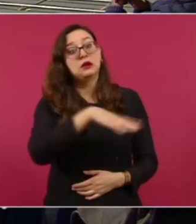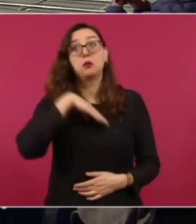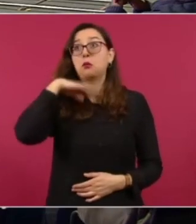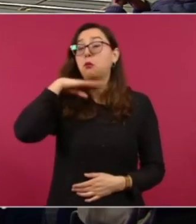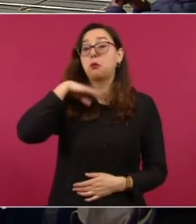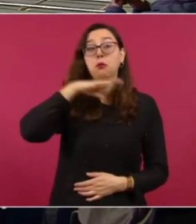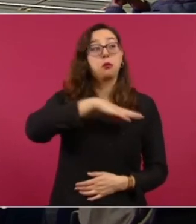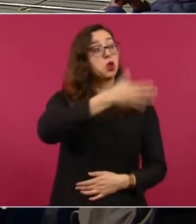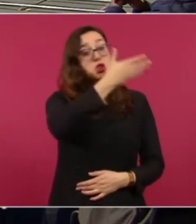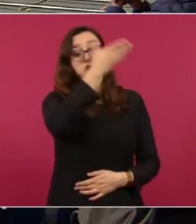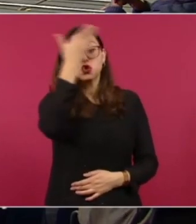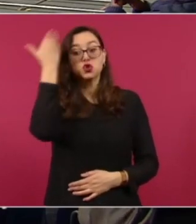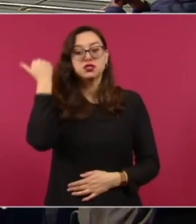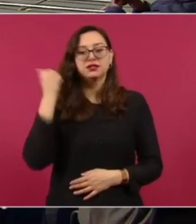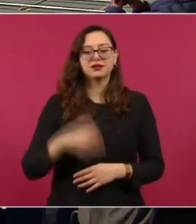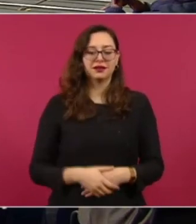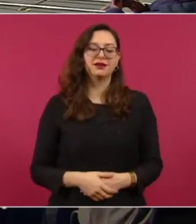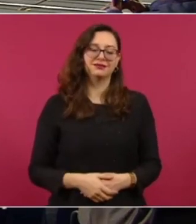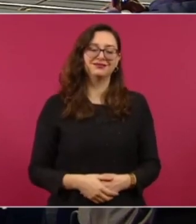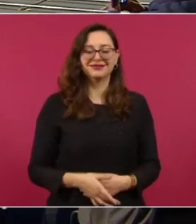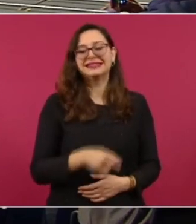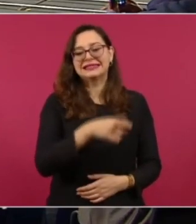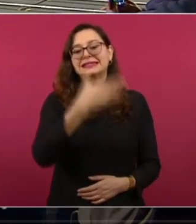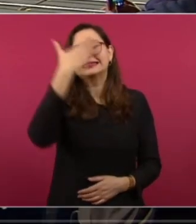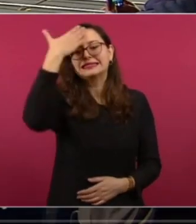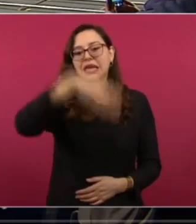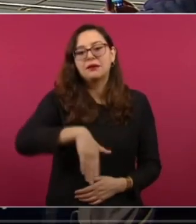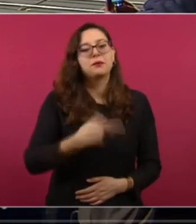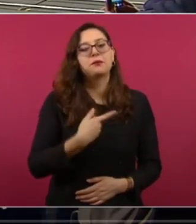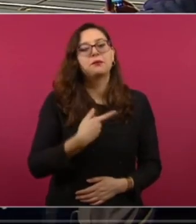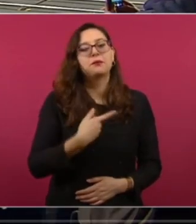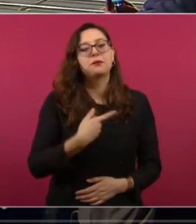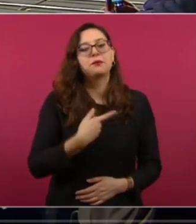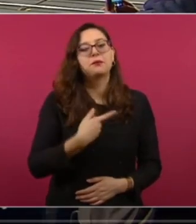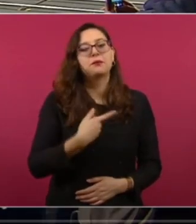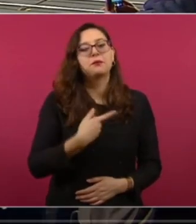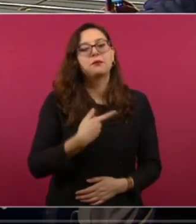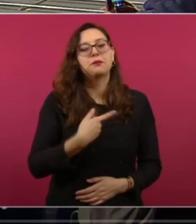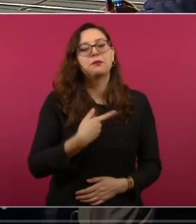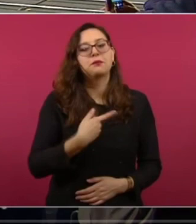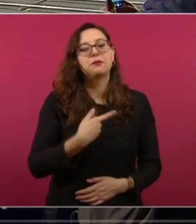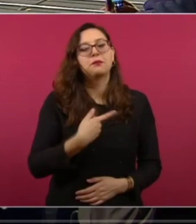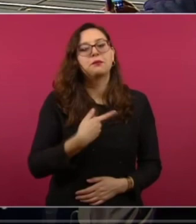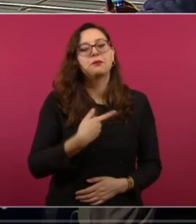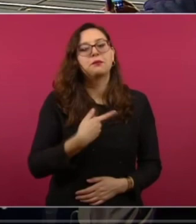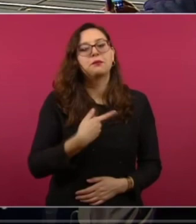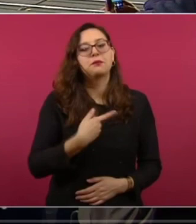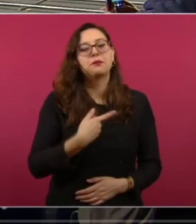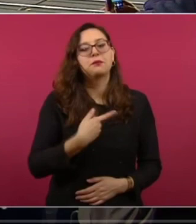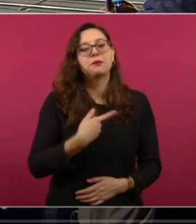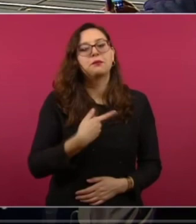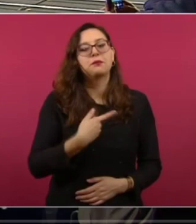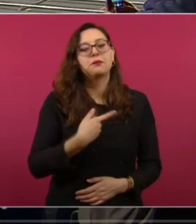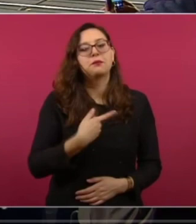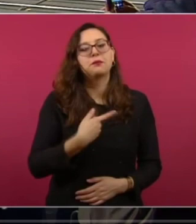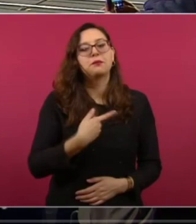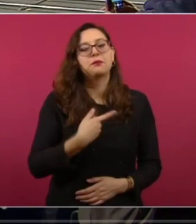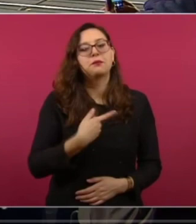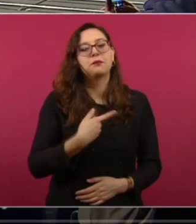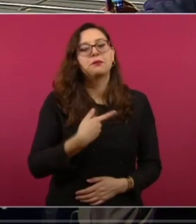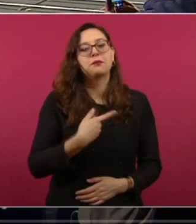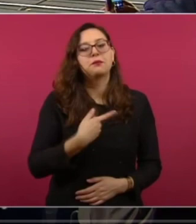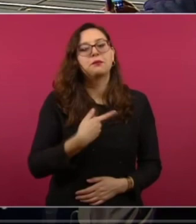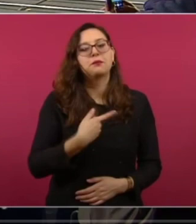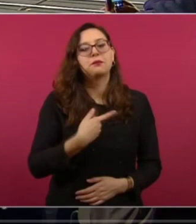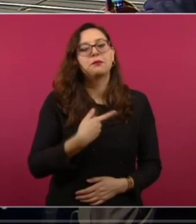por supuesto que se enteró pero publican mentiras bueno amigos si les gustó esta información compártelo en sus